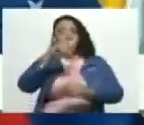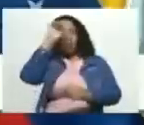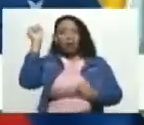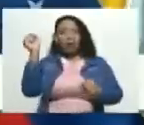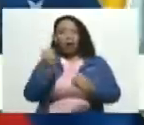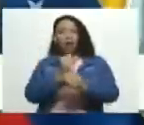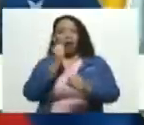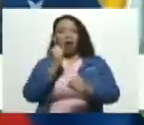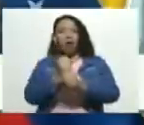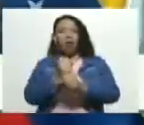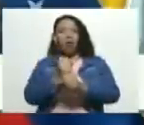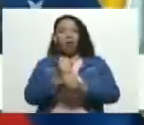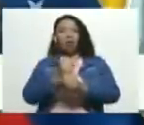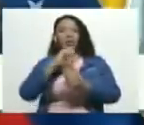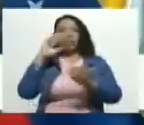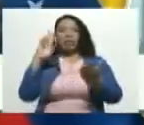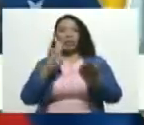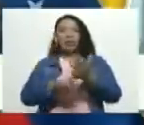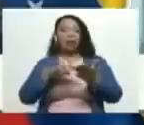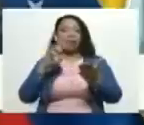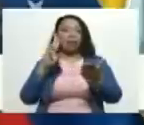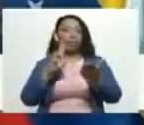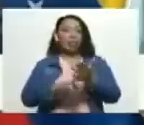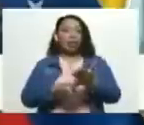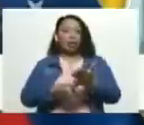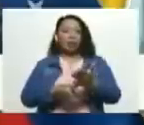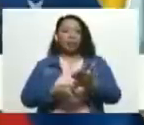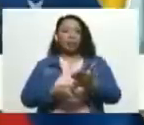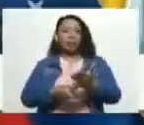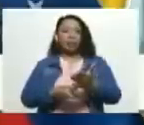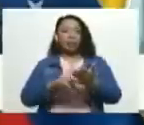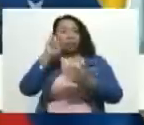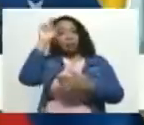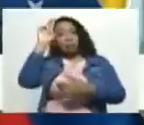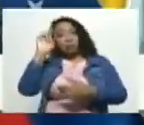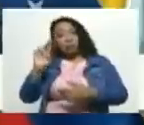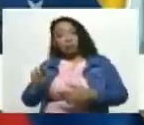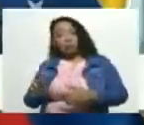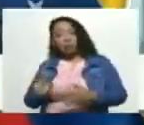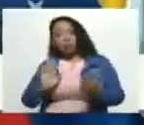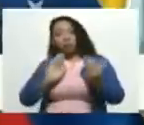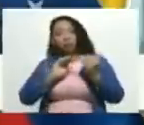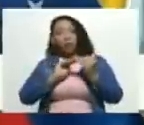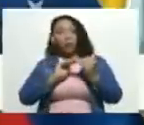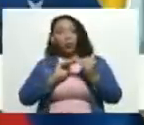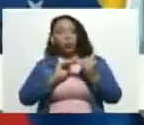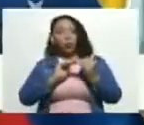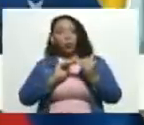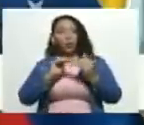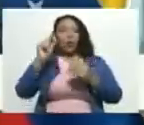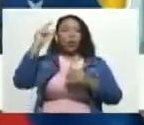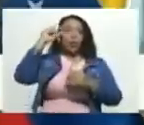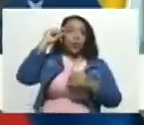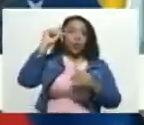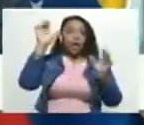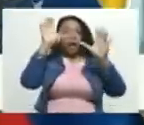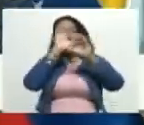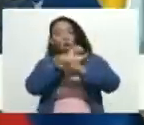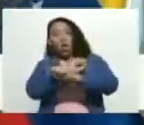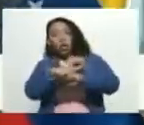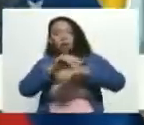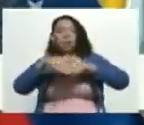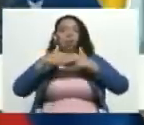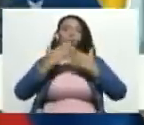realmente diario cotidiano de día de noche de madrugada sin